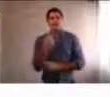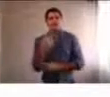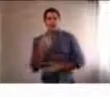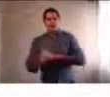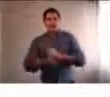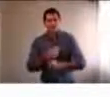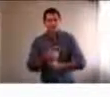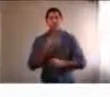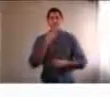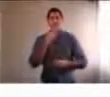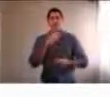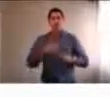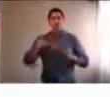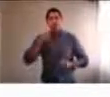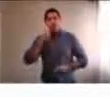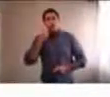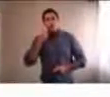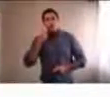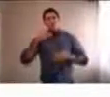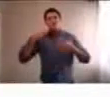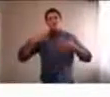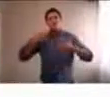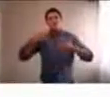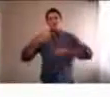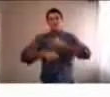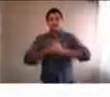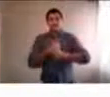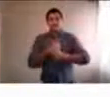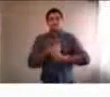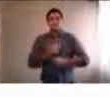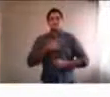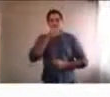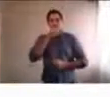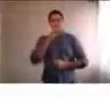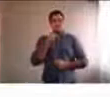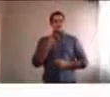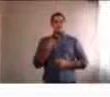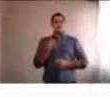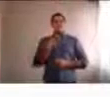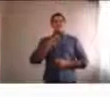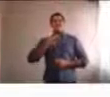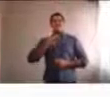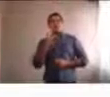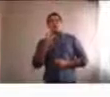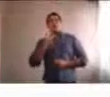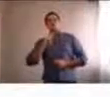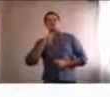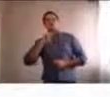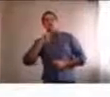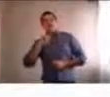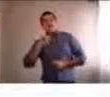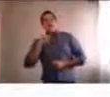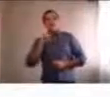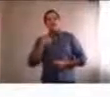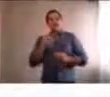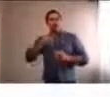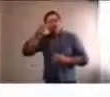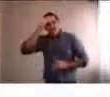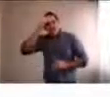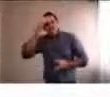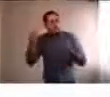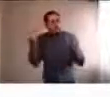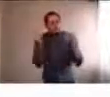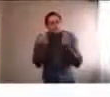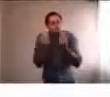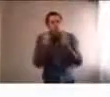y me está pasando con Bauti, que Bauti está aprendiendo un montón de cuestiones domésticas, muchísimas, muchísimas, que en otra